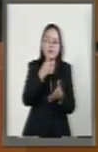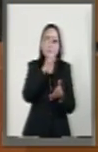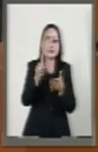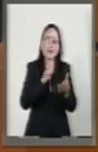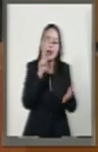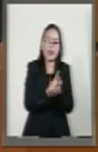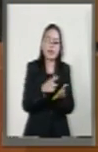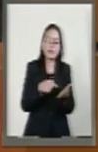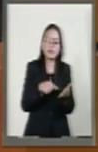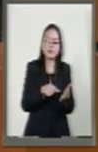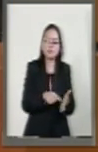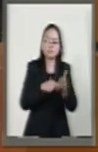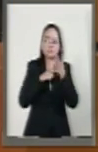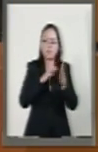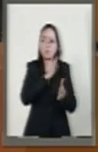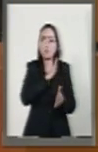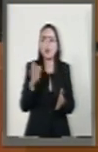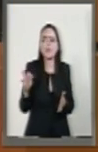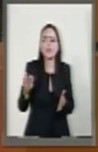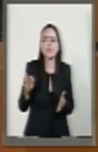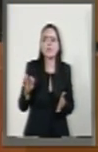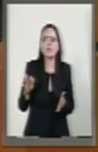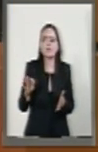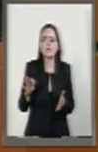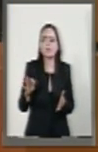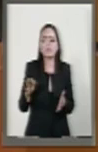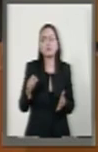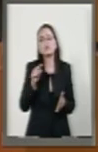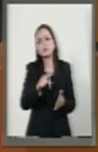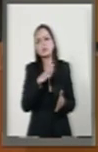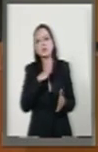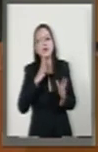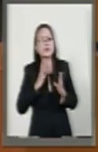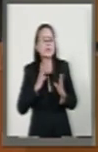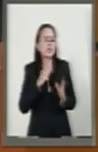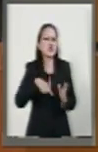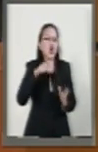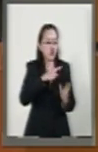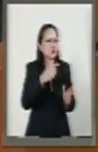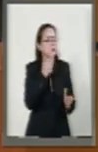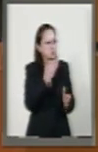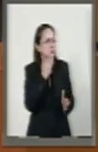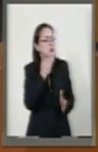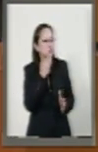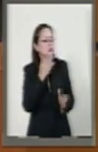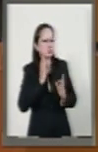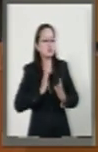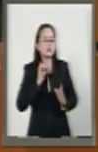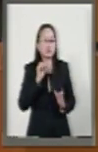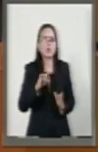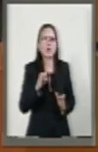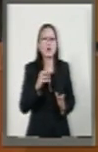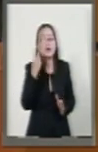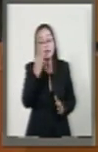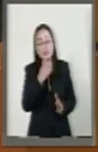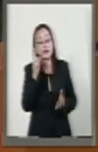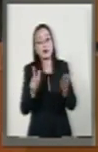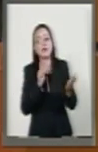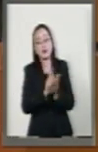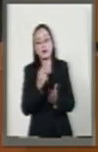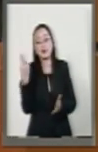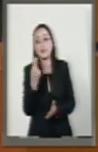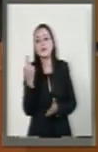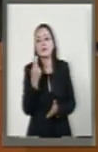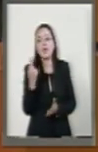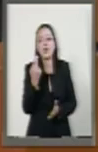que pueda realmente dejar satisfechos a todos, es una ley necesaria, es una ley que se requiere